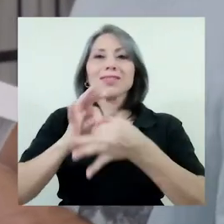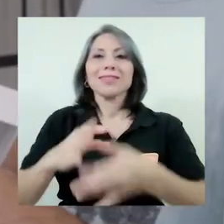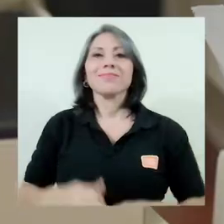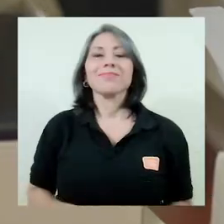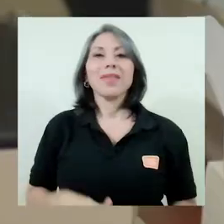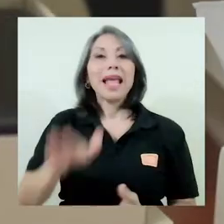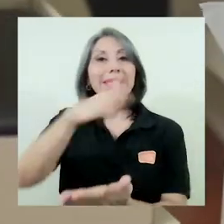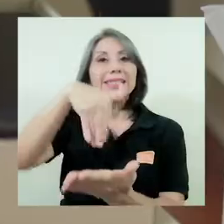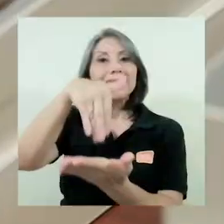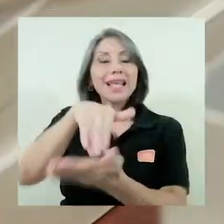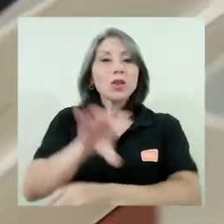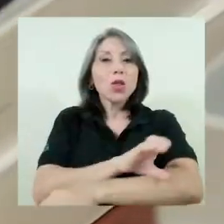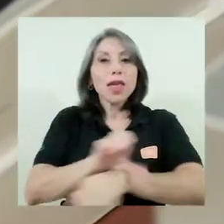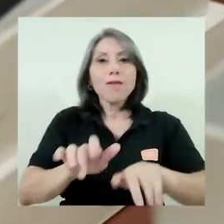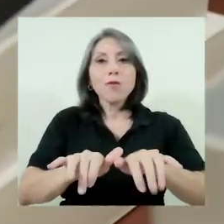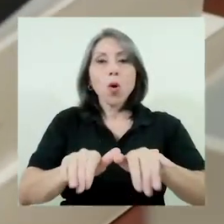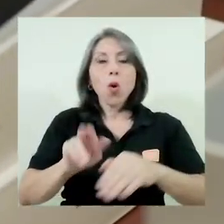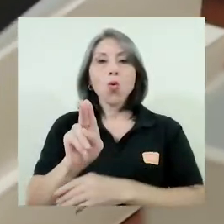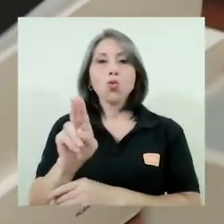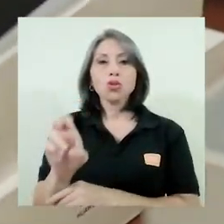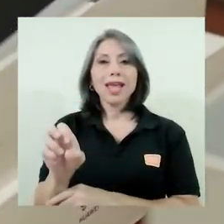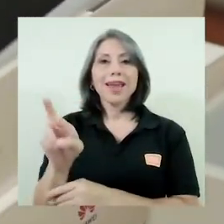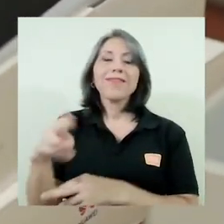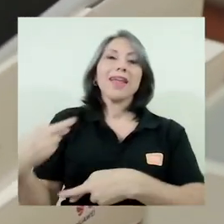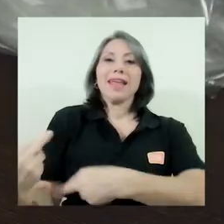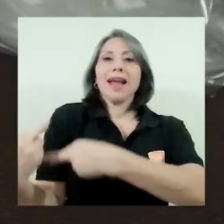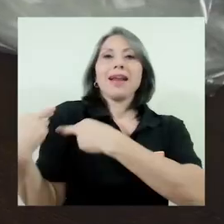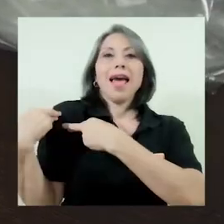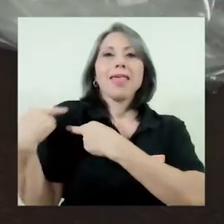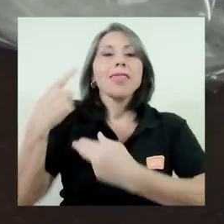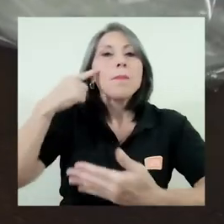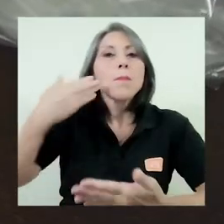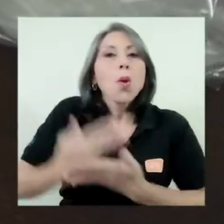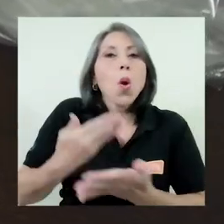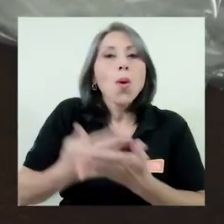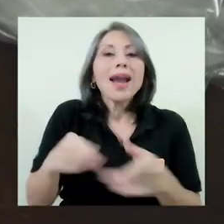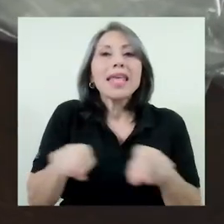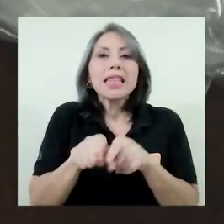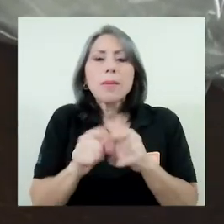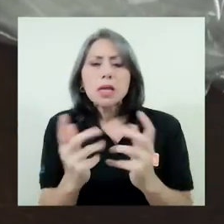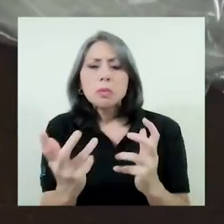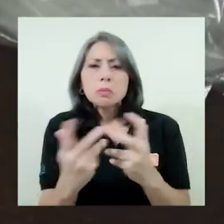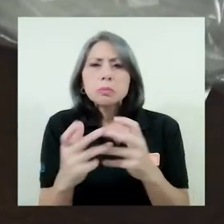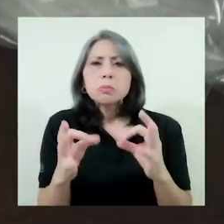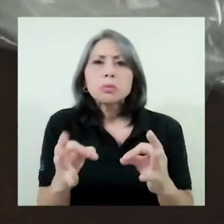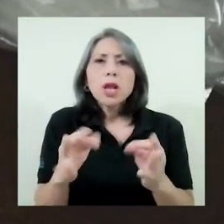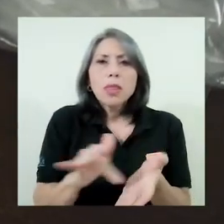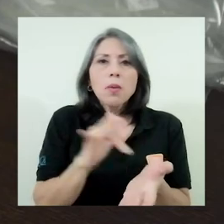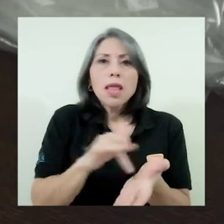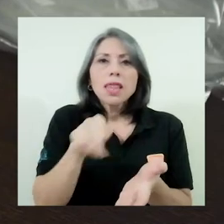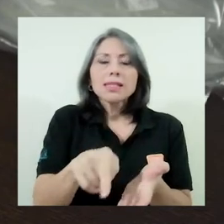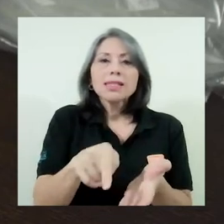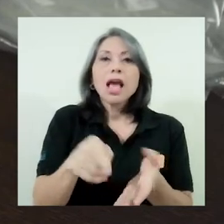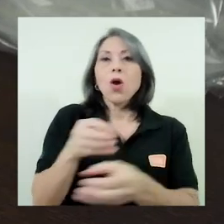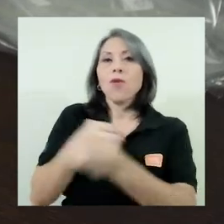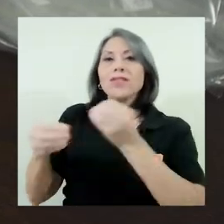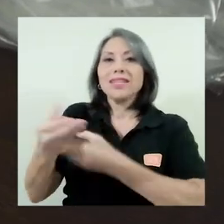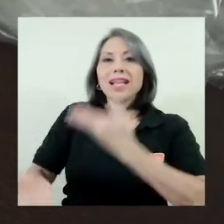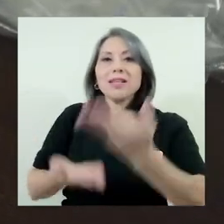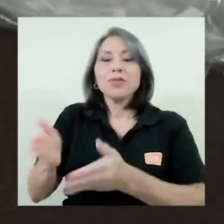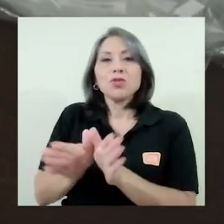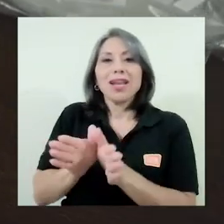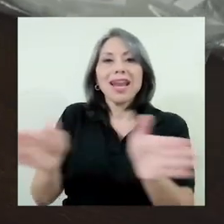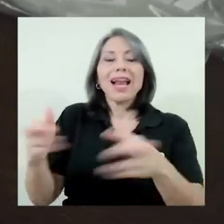El Centro de Informática de la UCR fue el encargado de probar y configurar las tabletas, mientras que la Oficina de